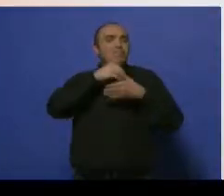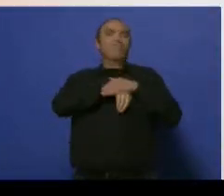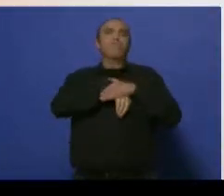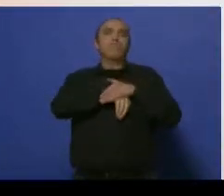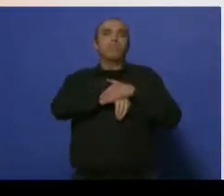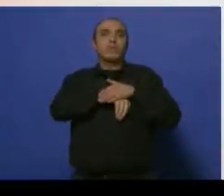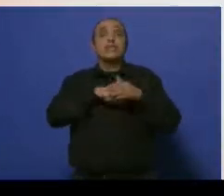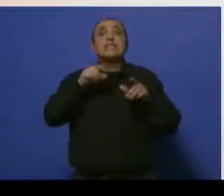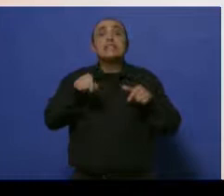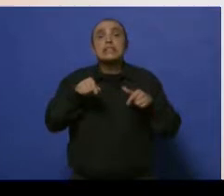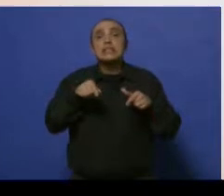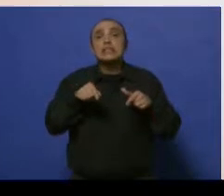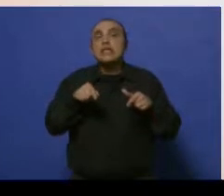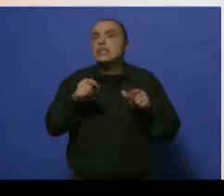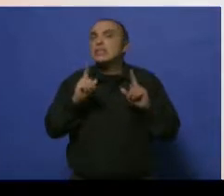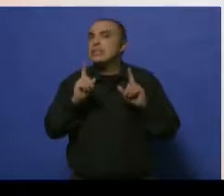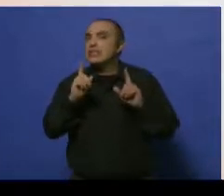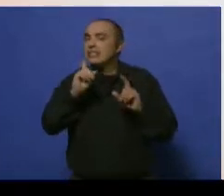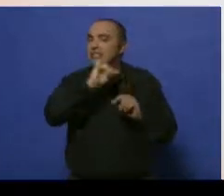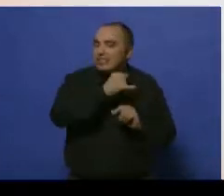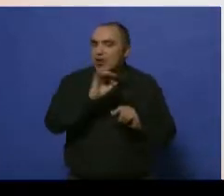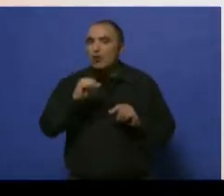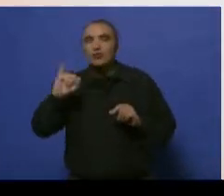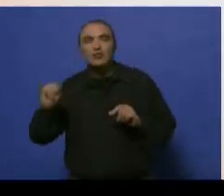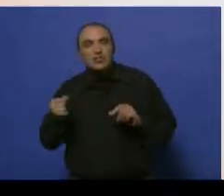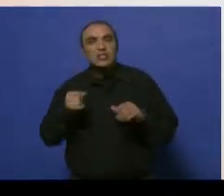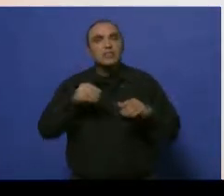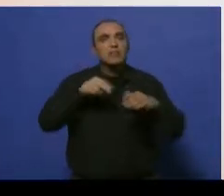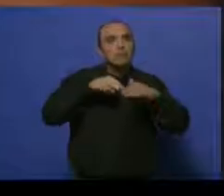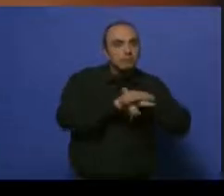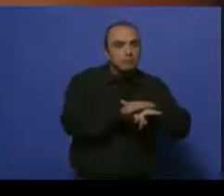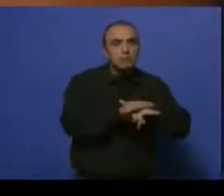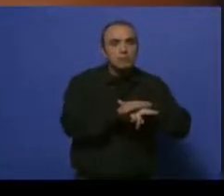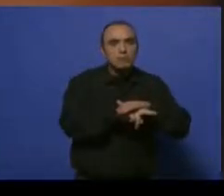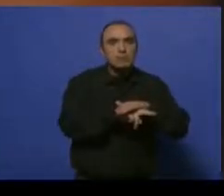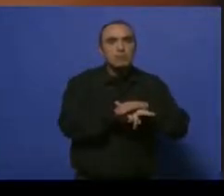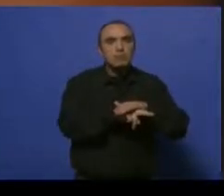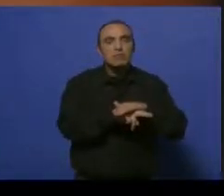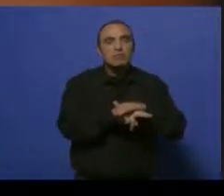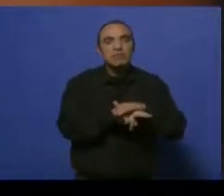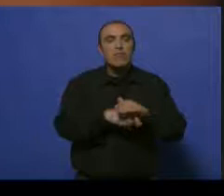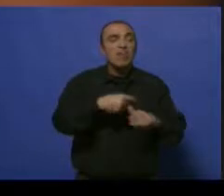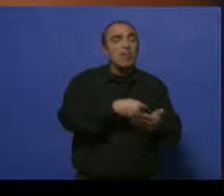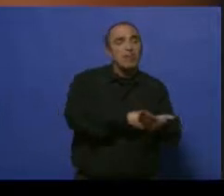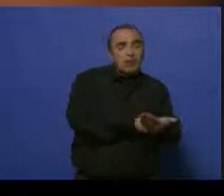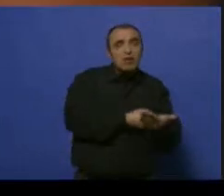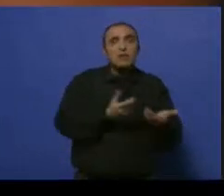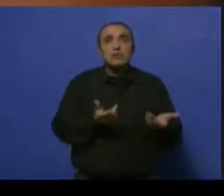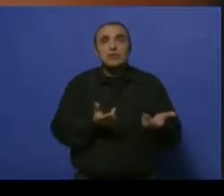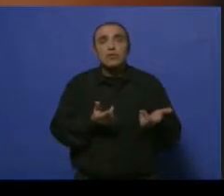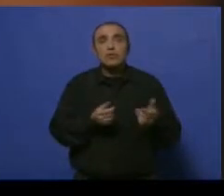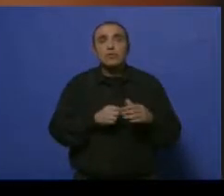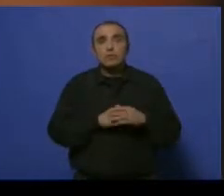internación, muchas veces cuidados críticos, y un tratamiento con antibiótico más agresivo, desde que damos a un niño en forma